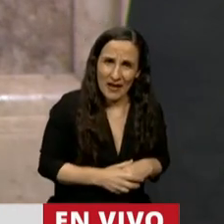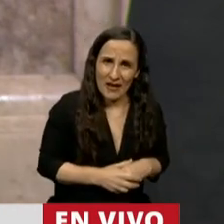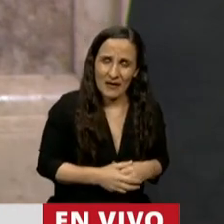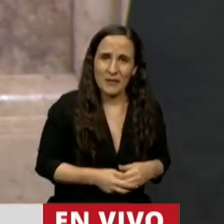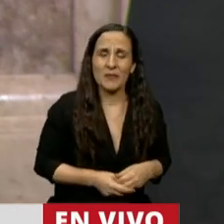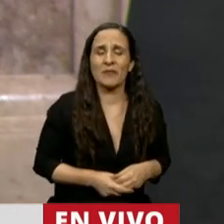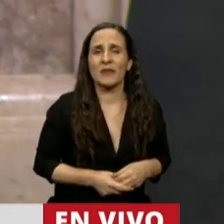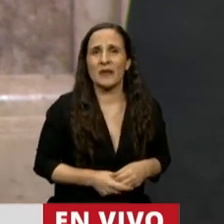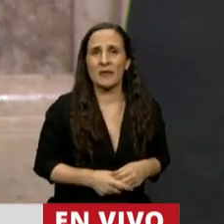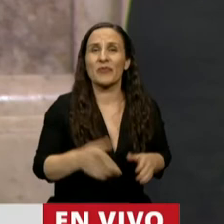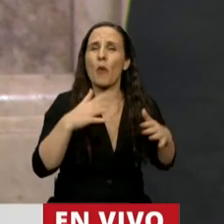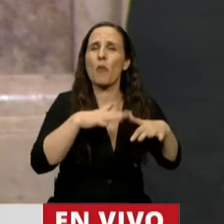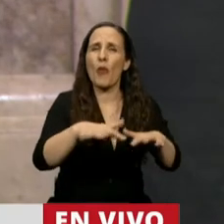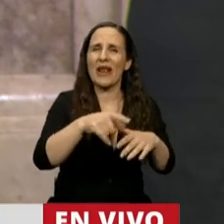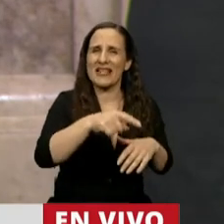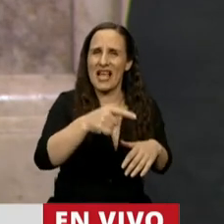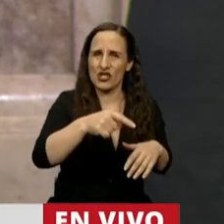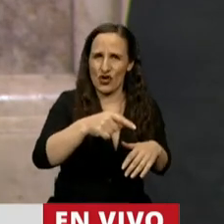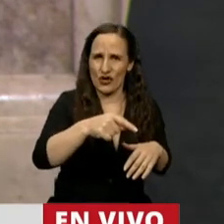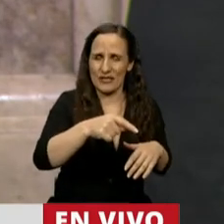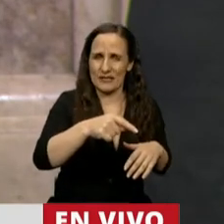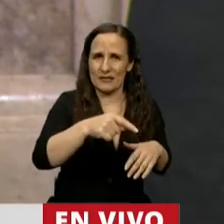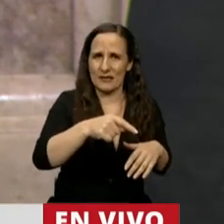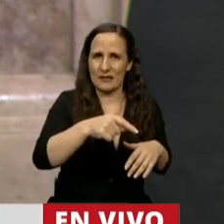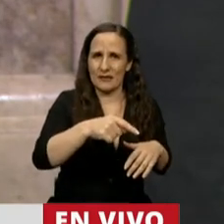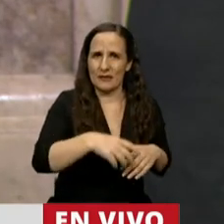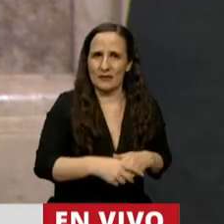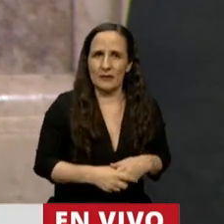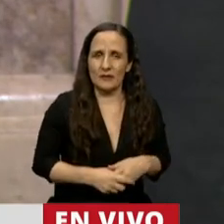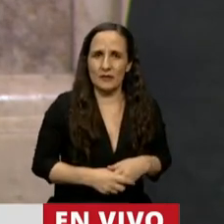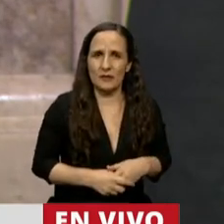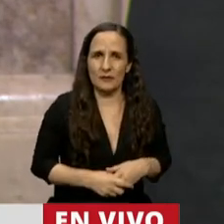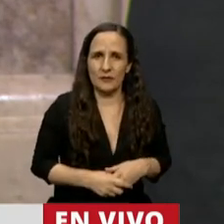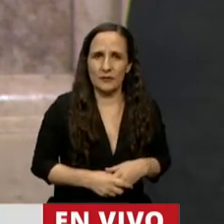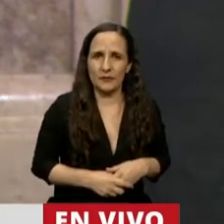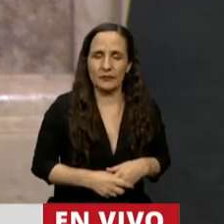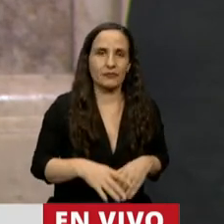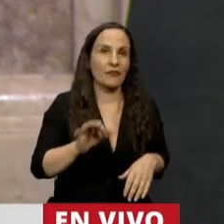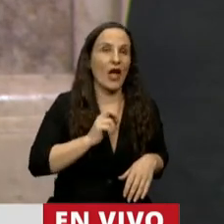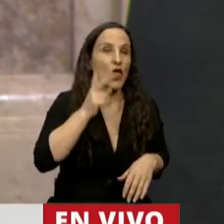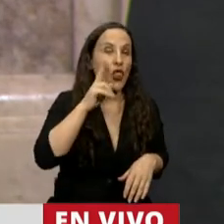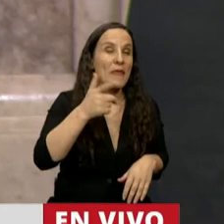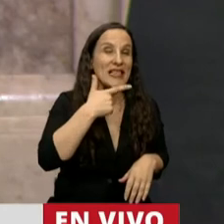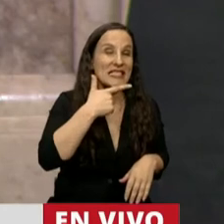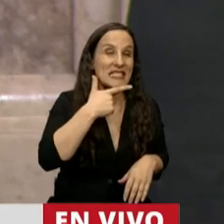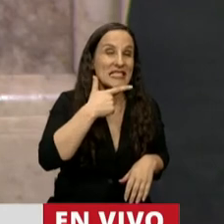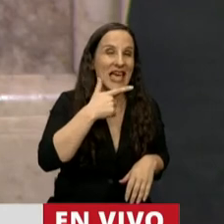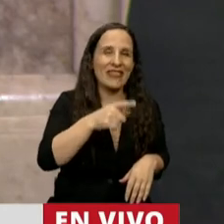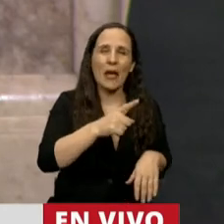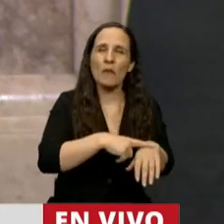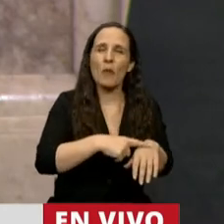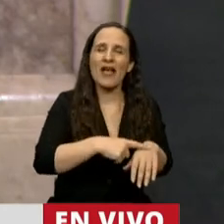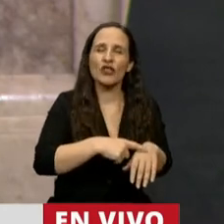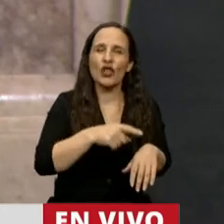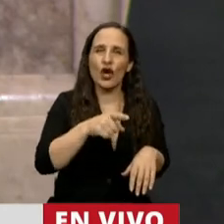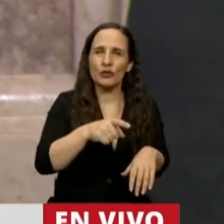Lo hicieron en las movilizaciones cuando, en el 2017, con la desaparición